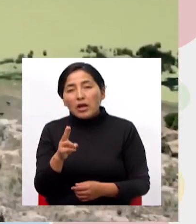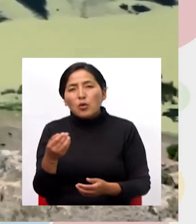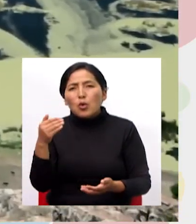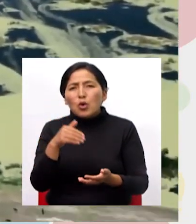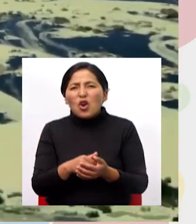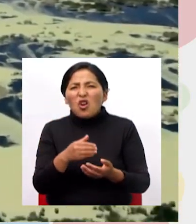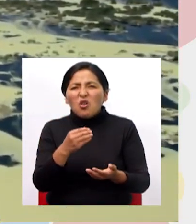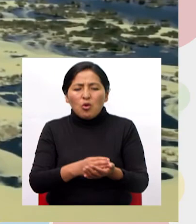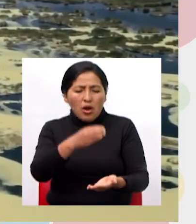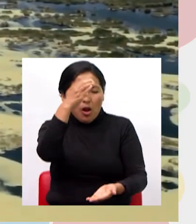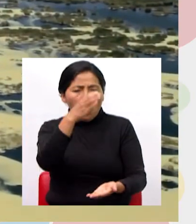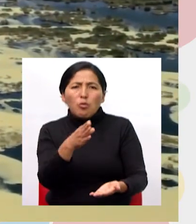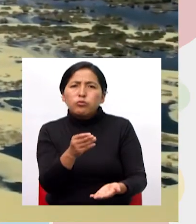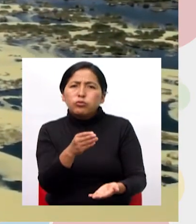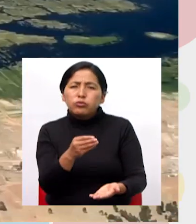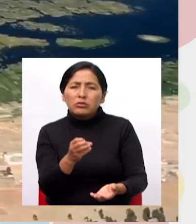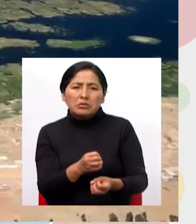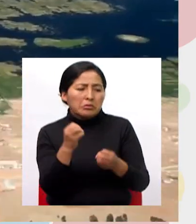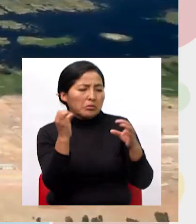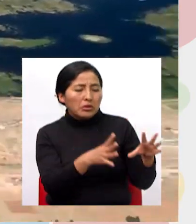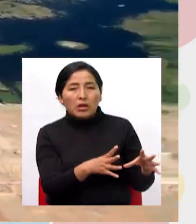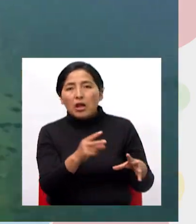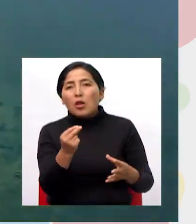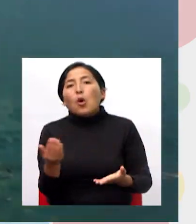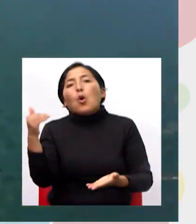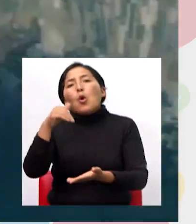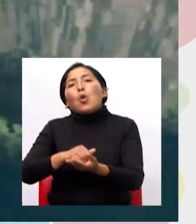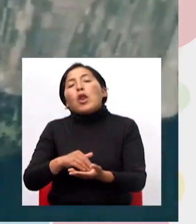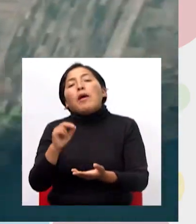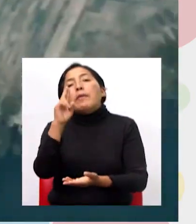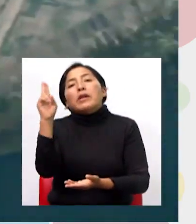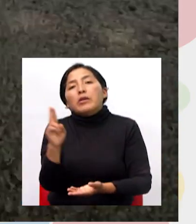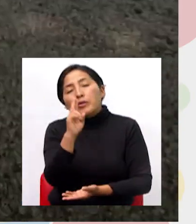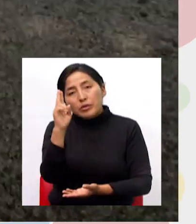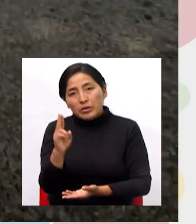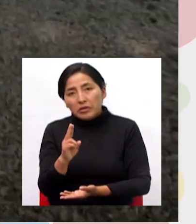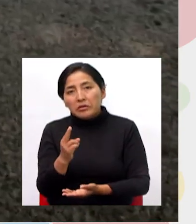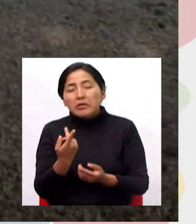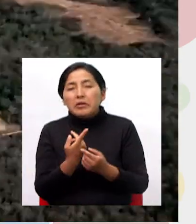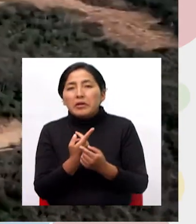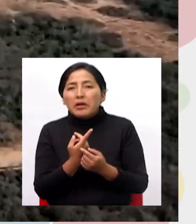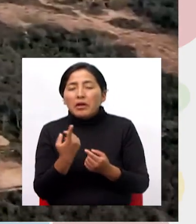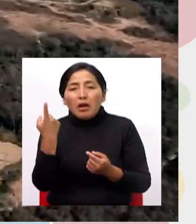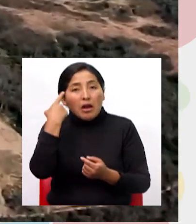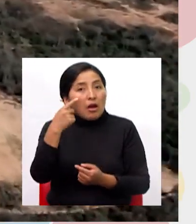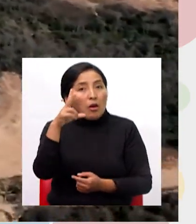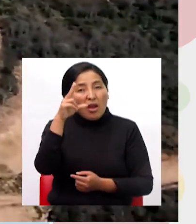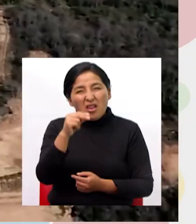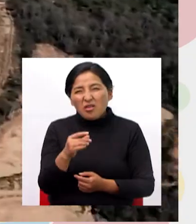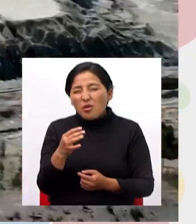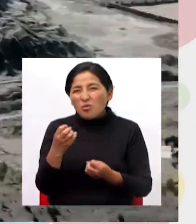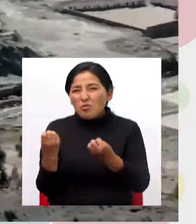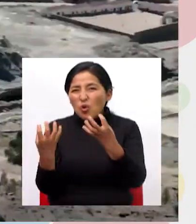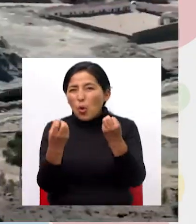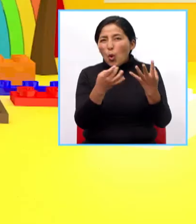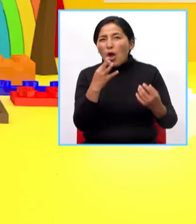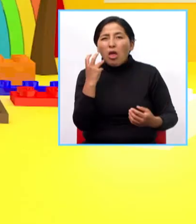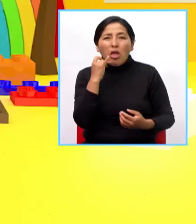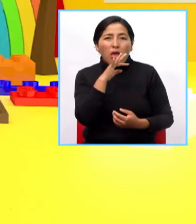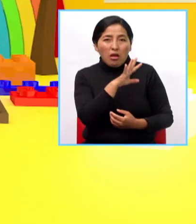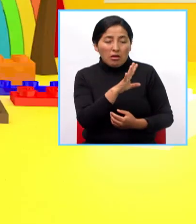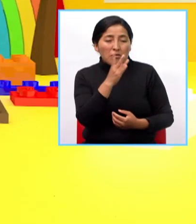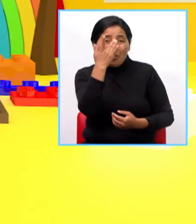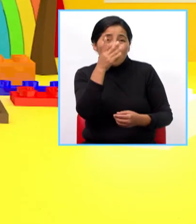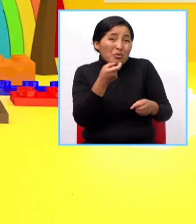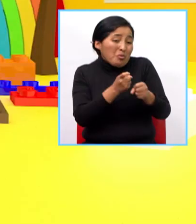plásticas también hay que rehusarlo ¿no? entonces para no hacer mucha basura porque esa basura afecta al